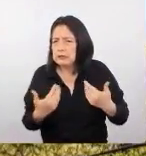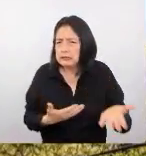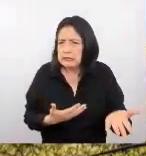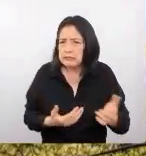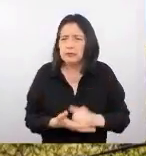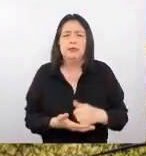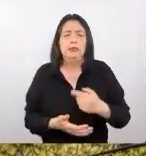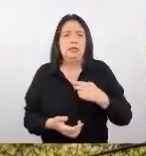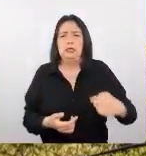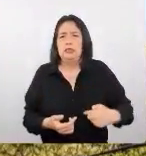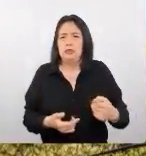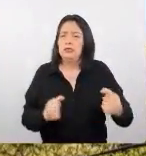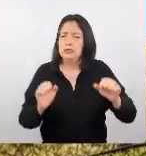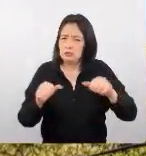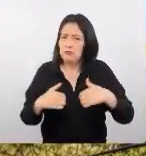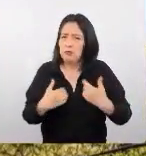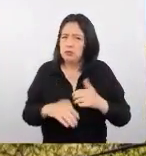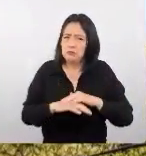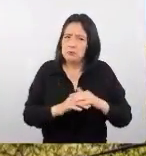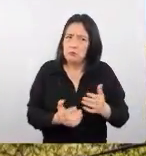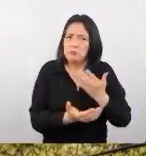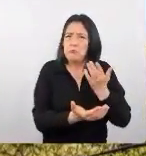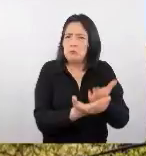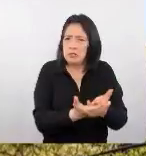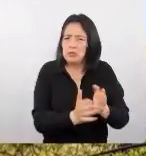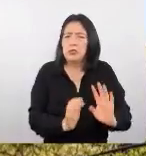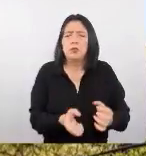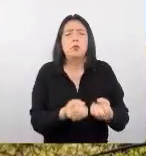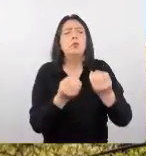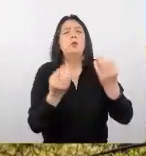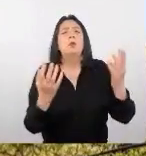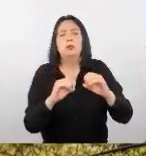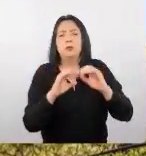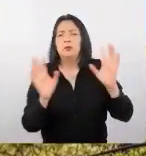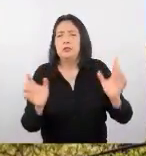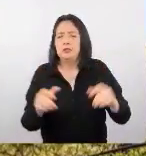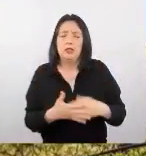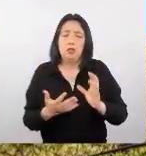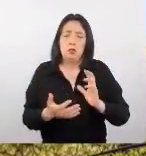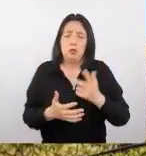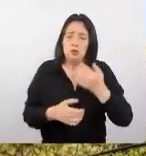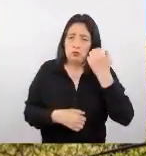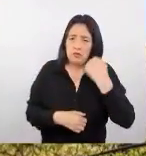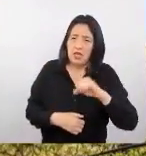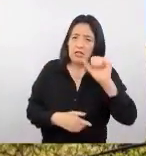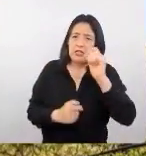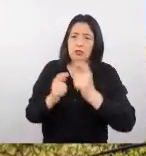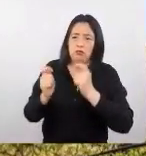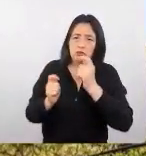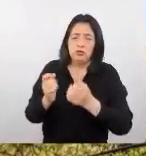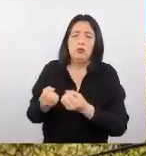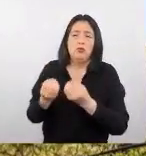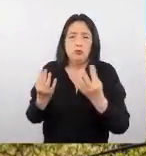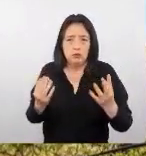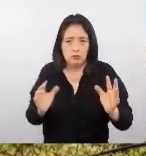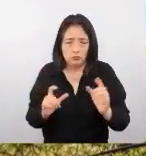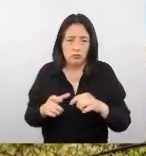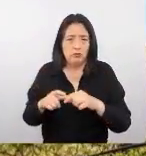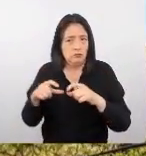de eso nosotros podemos plantear cuántos días va a durar nuestro paquete, nuestro viaje turístico. ¿Sí?